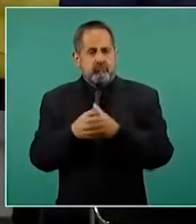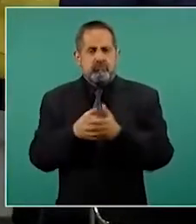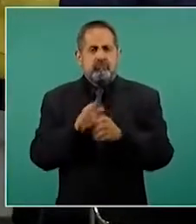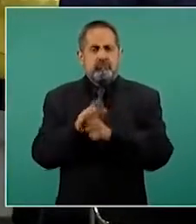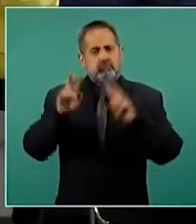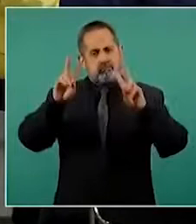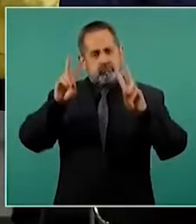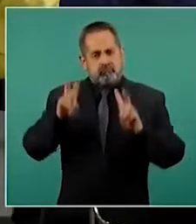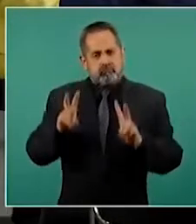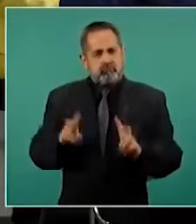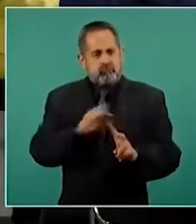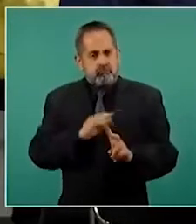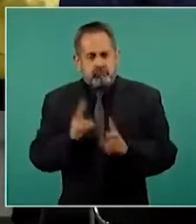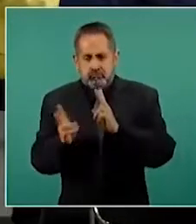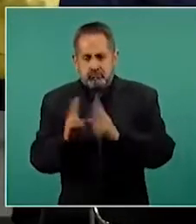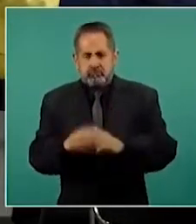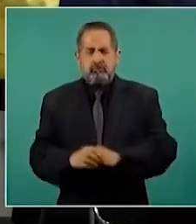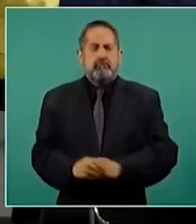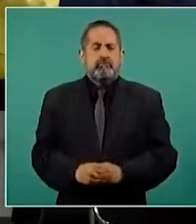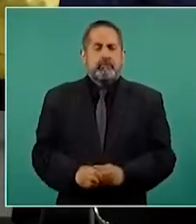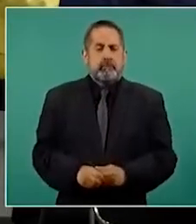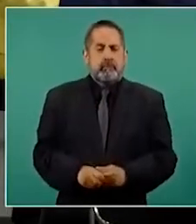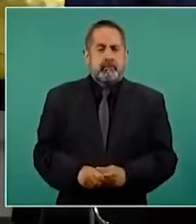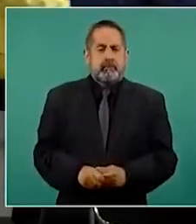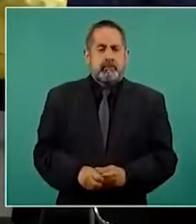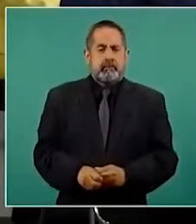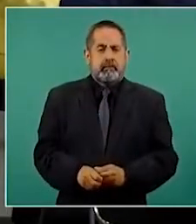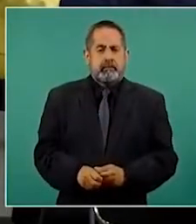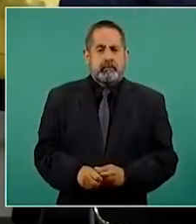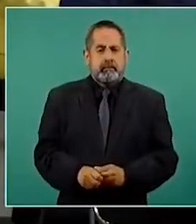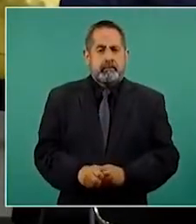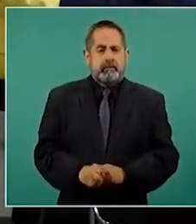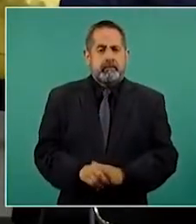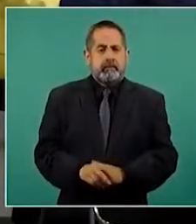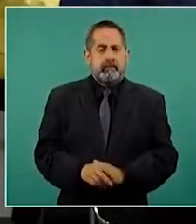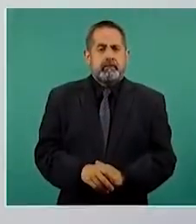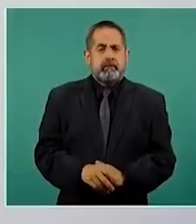qué temas trataron fundamentalmente. Pues por